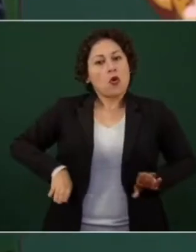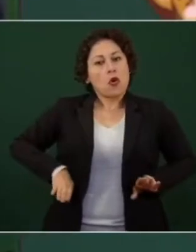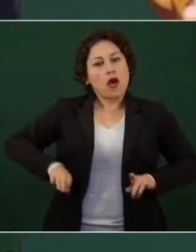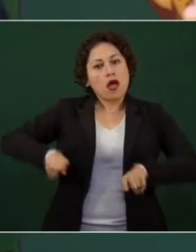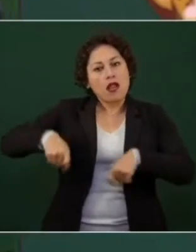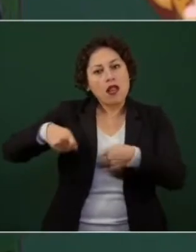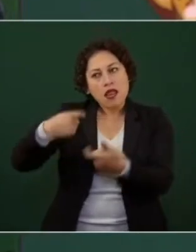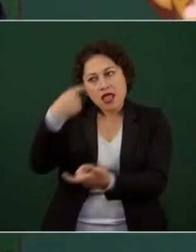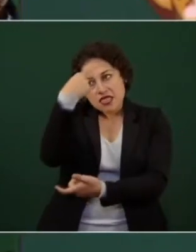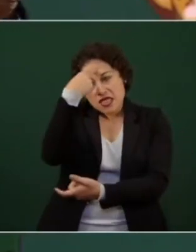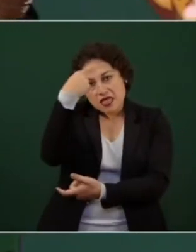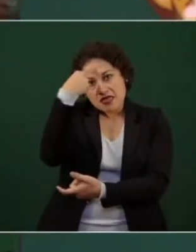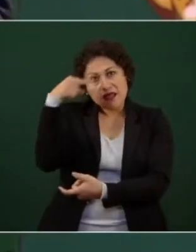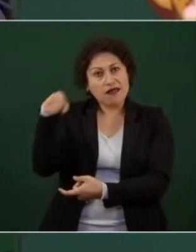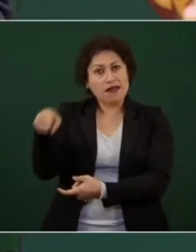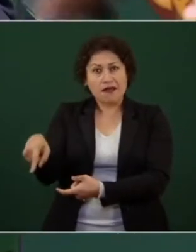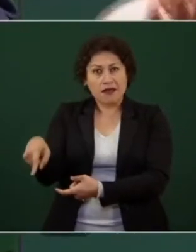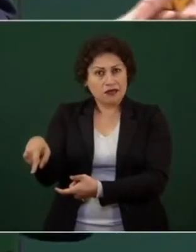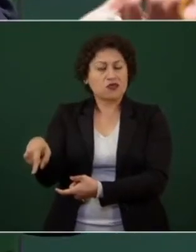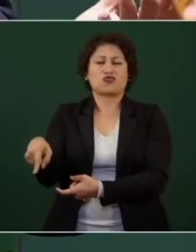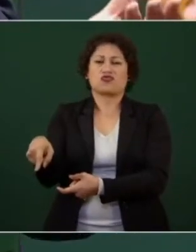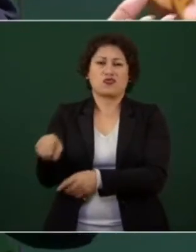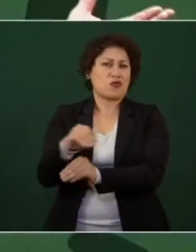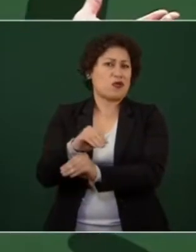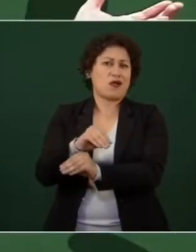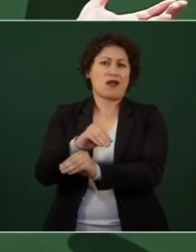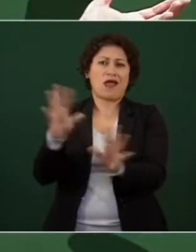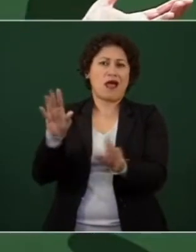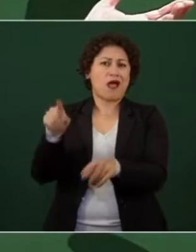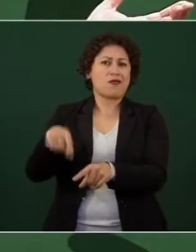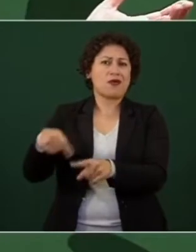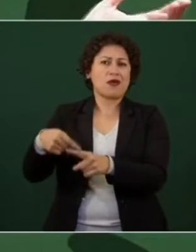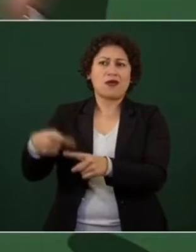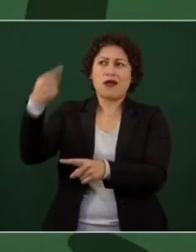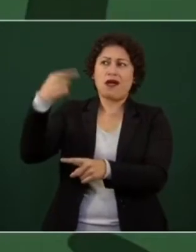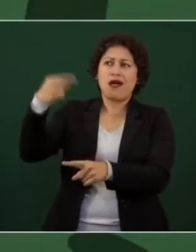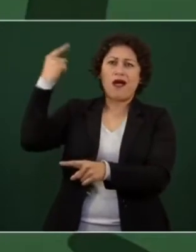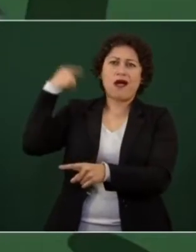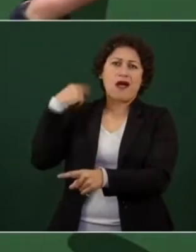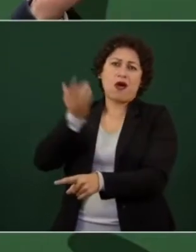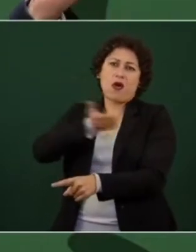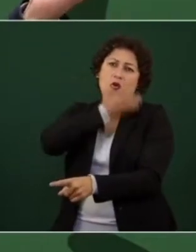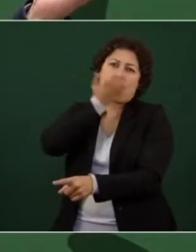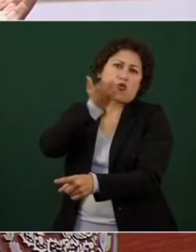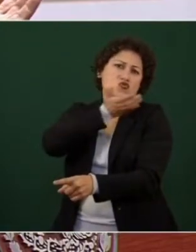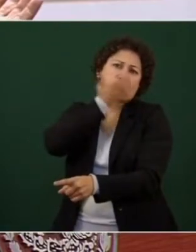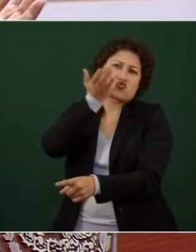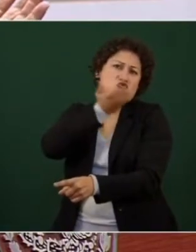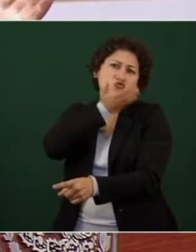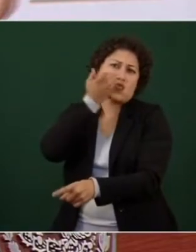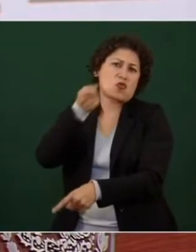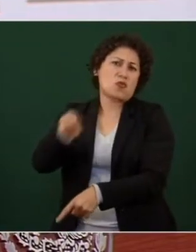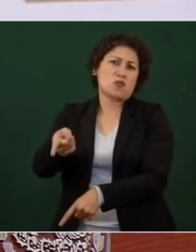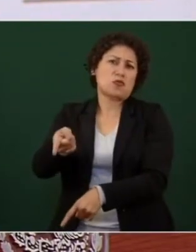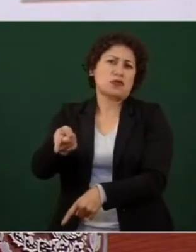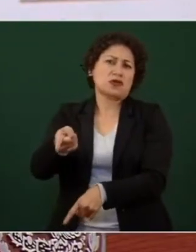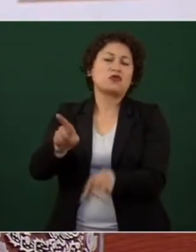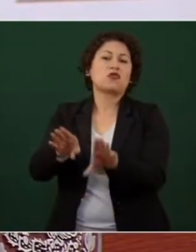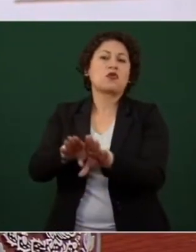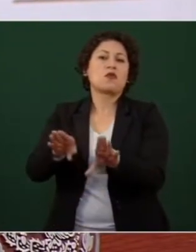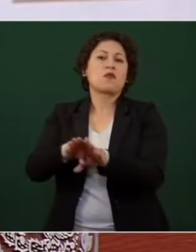hecho históricamente golpes de estado este destituyen